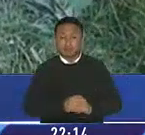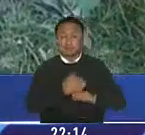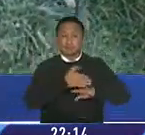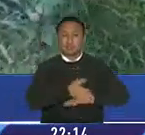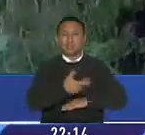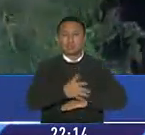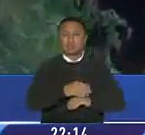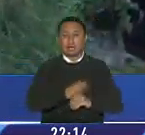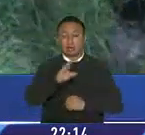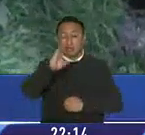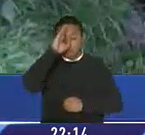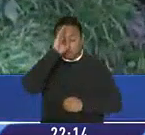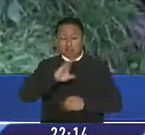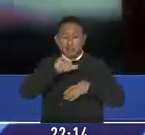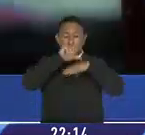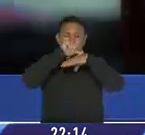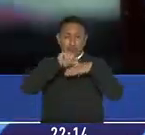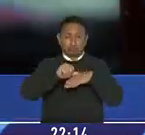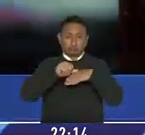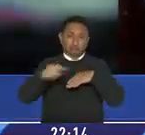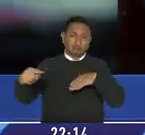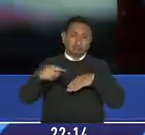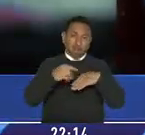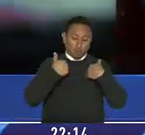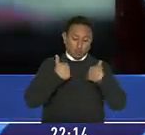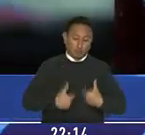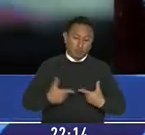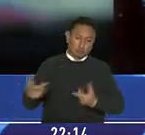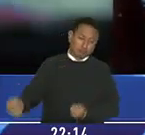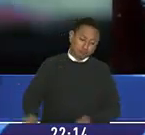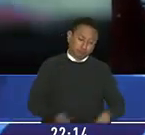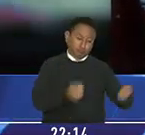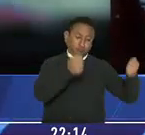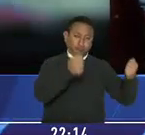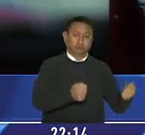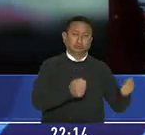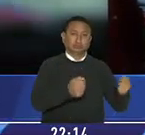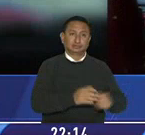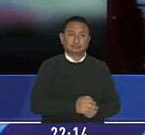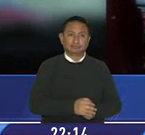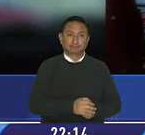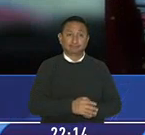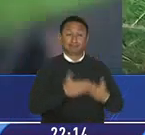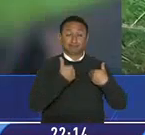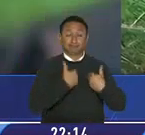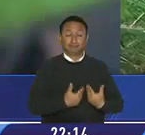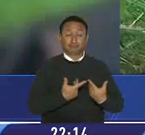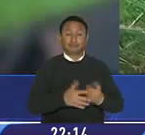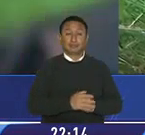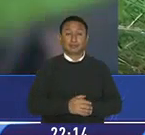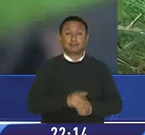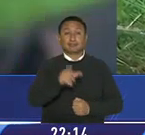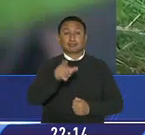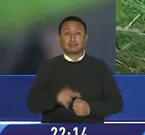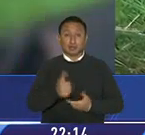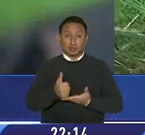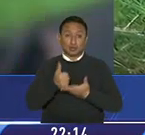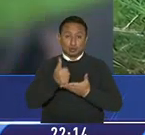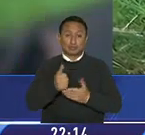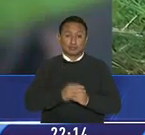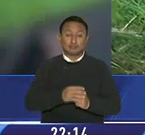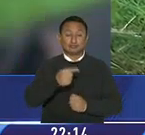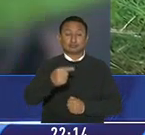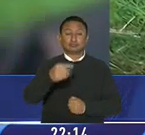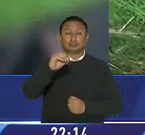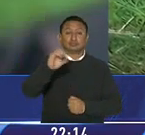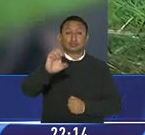agentes de Dinased y Criminalística para realizar el levantamiento de los cadáveres. Los cuerpos fueron evacuados por rescatistas del grupo de